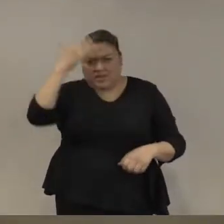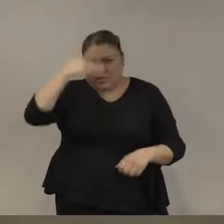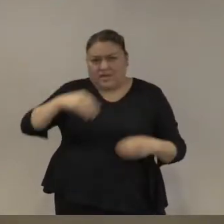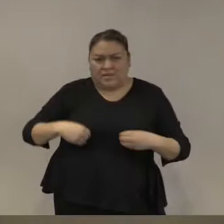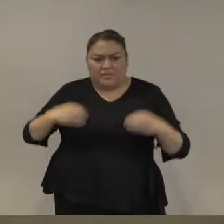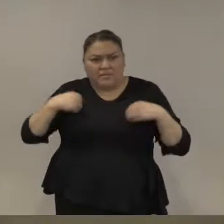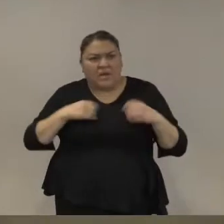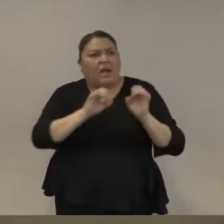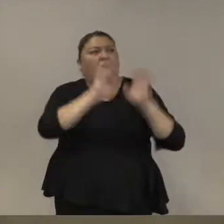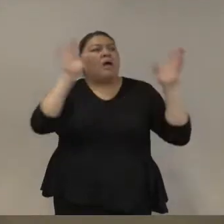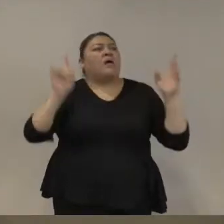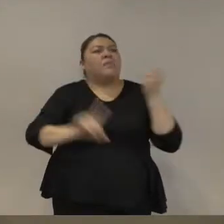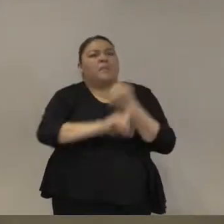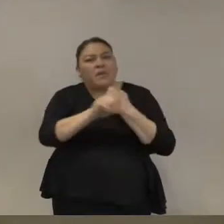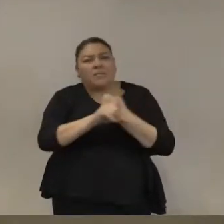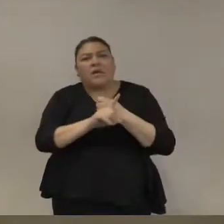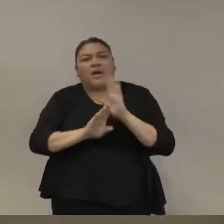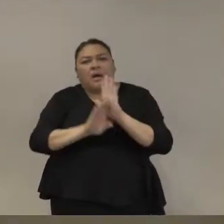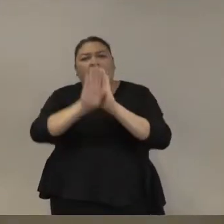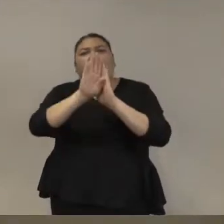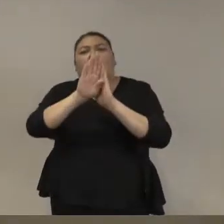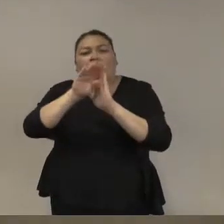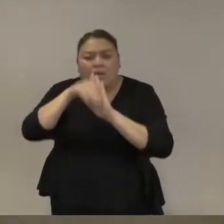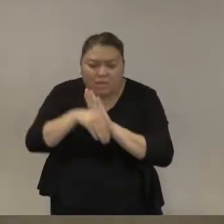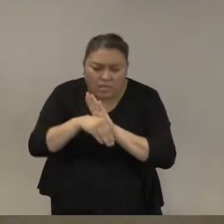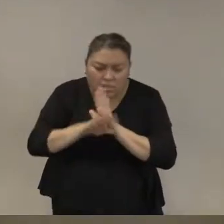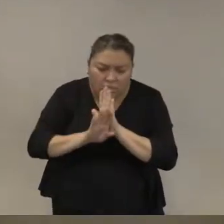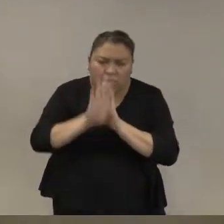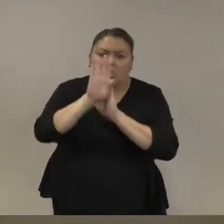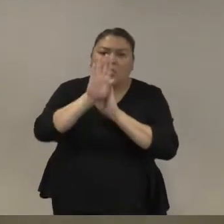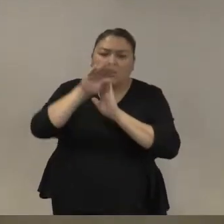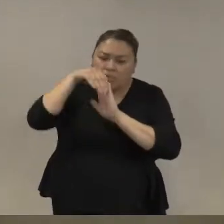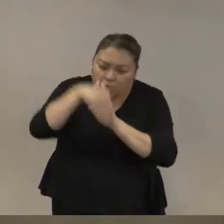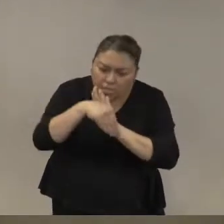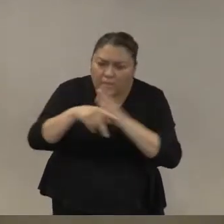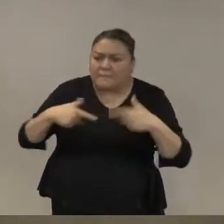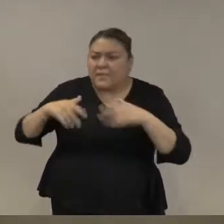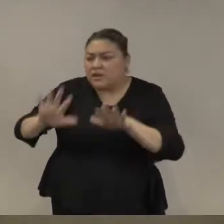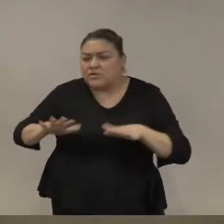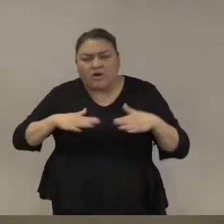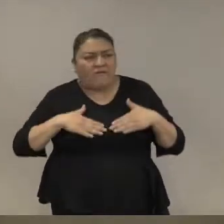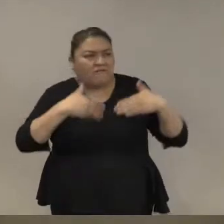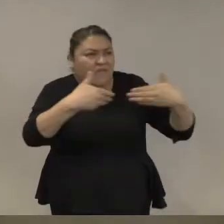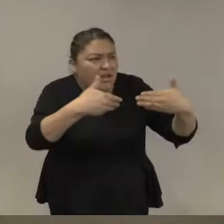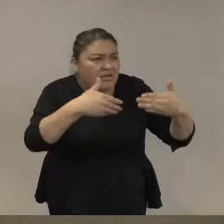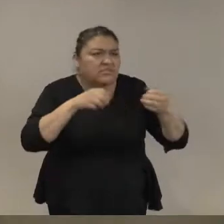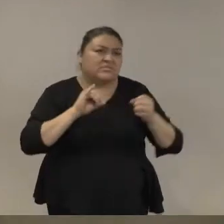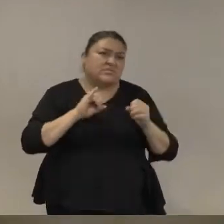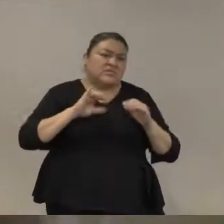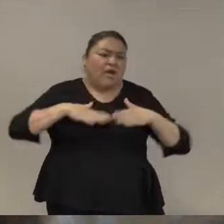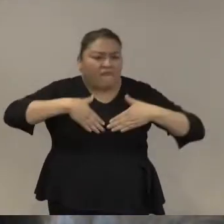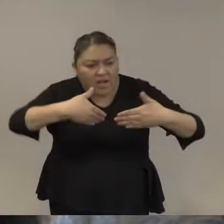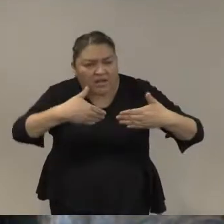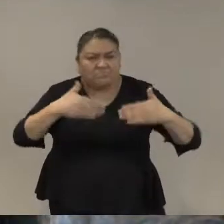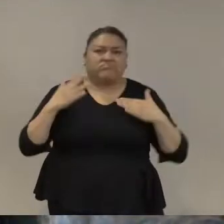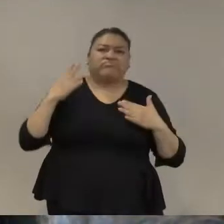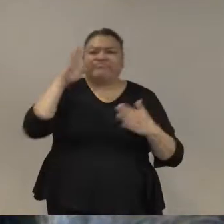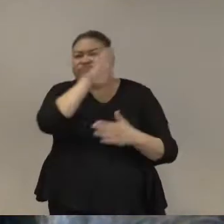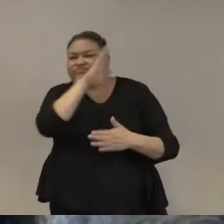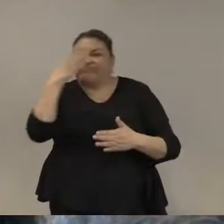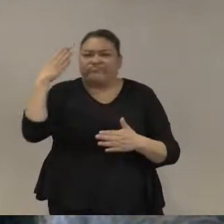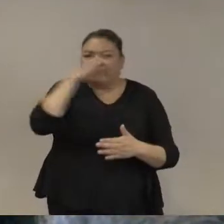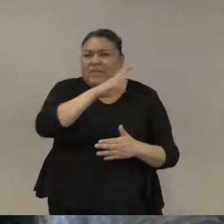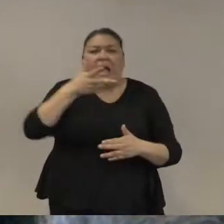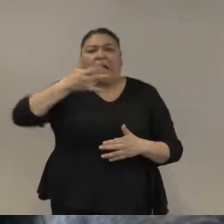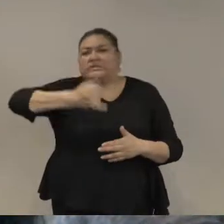escándalos retrocesos y erosión en la confianza pública en las instituciones pero tendemos que no